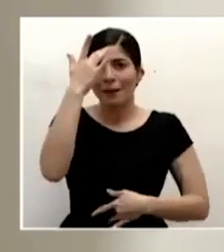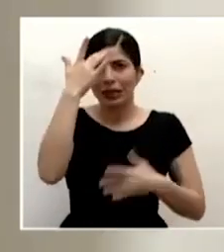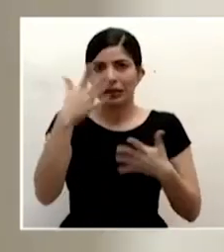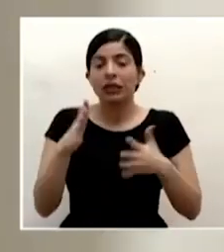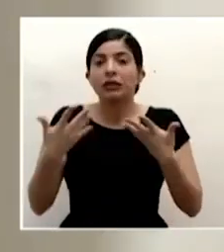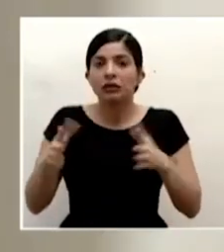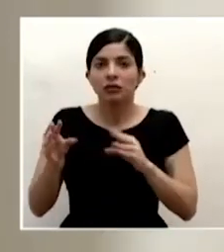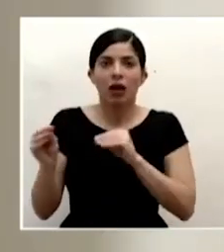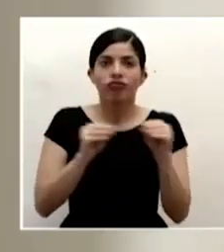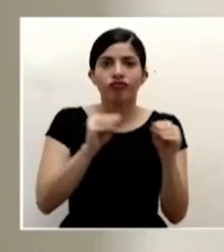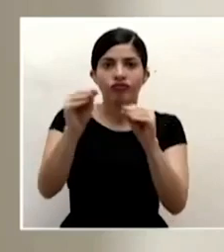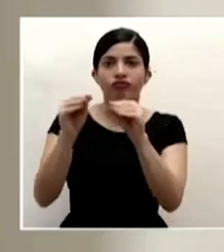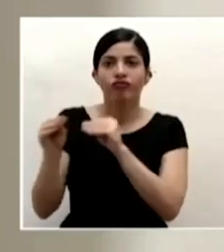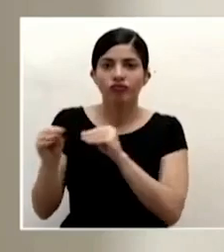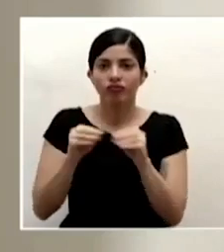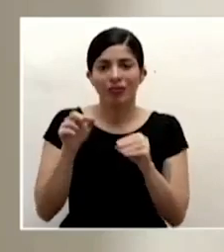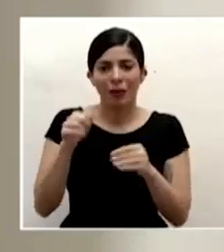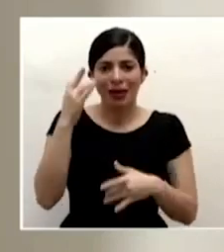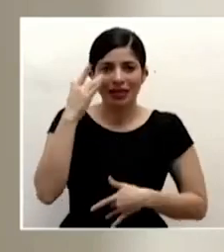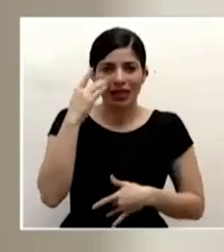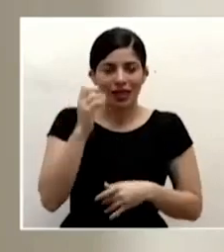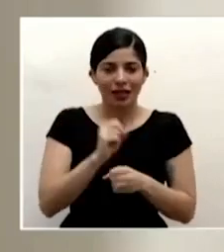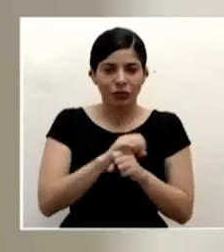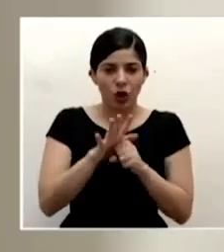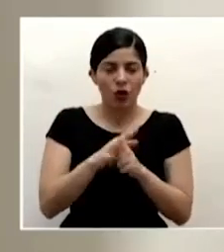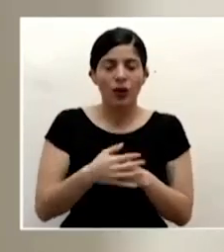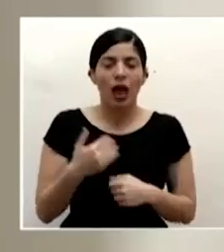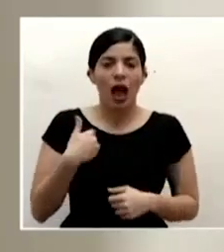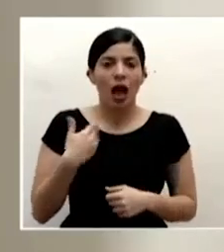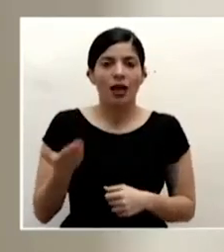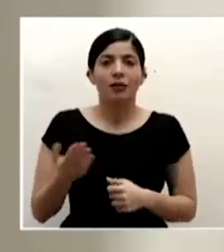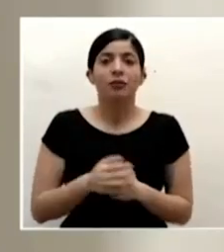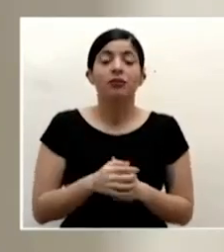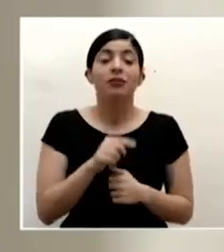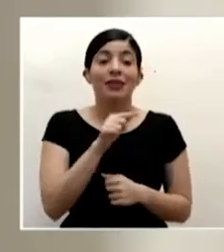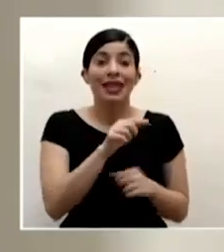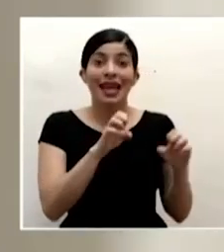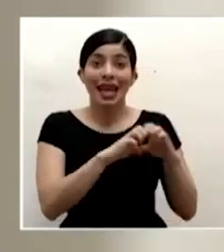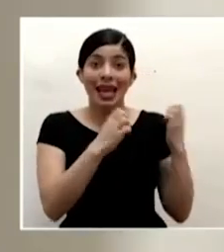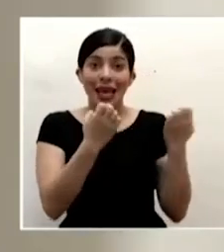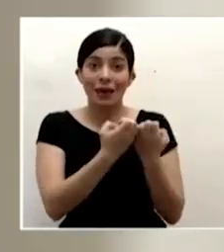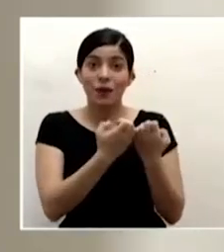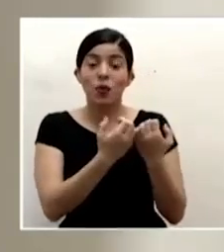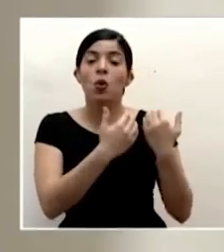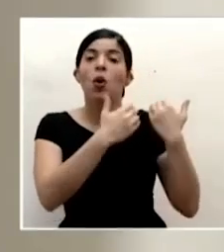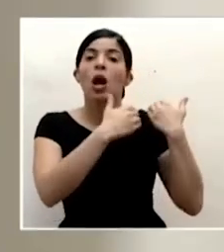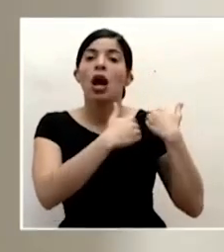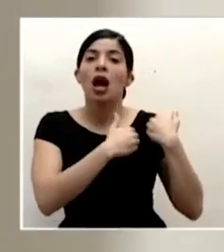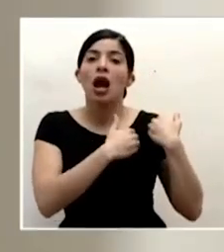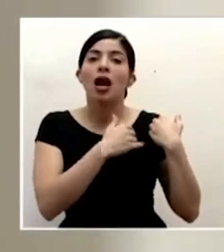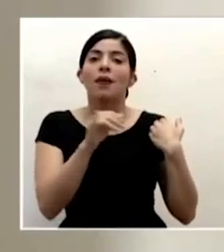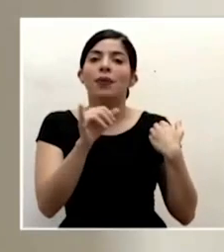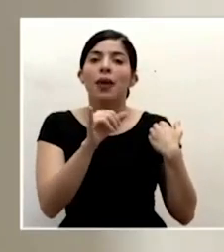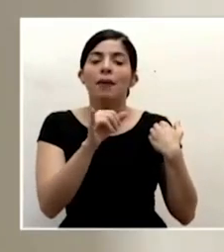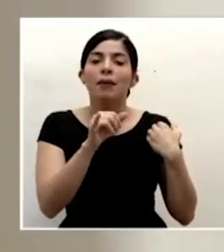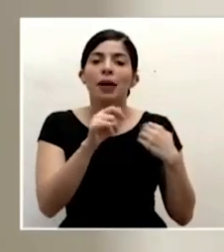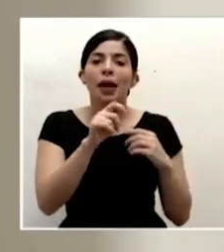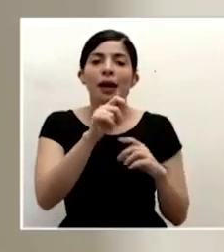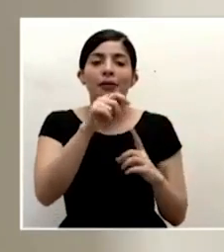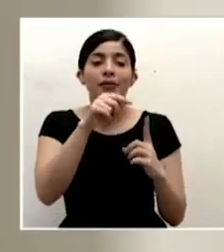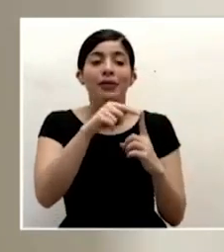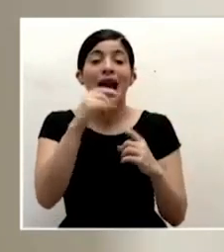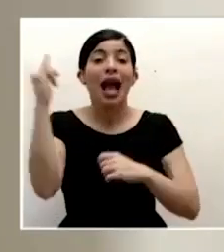y también es el equipo que se encarga del muestreo en el aeropuerto juan